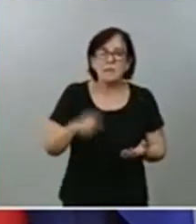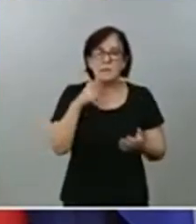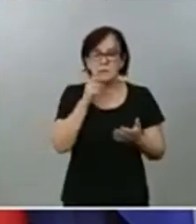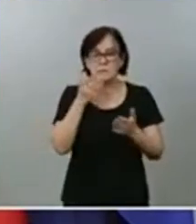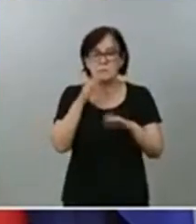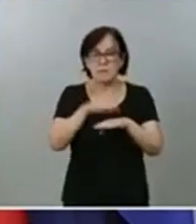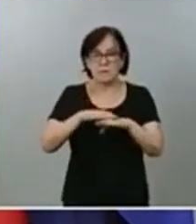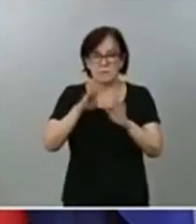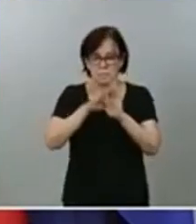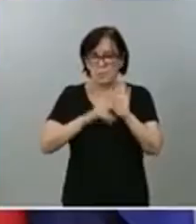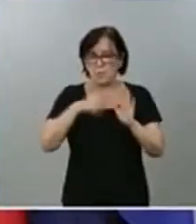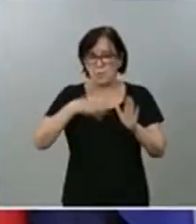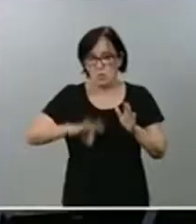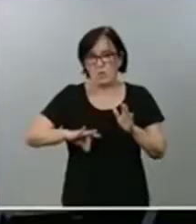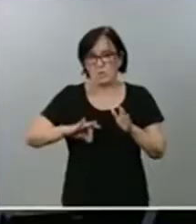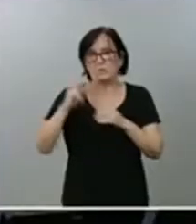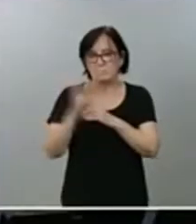atajados.